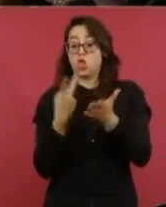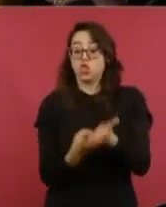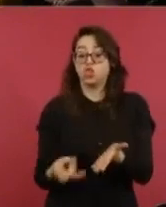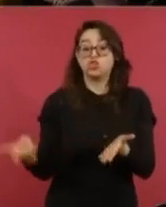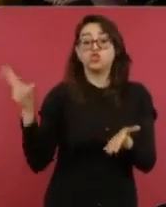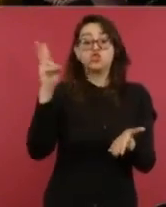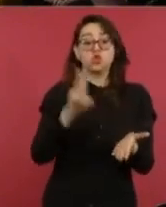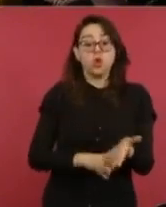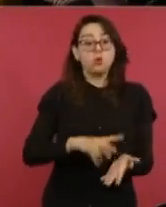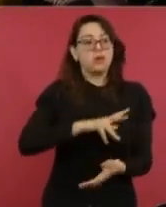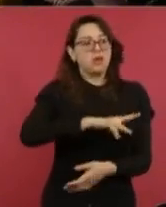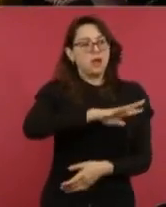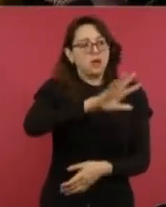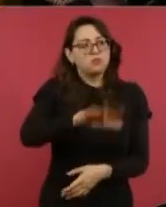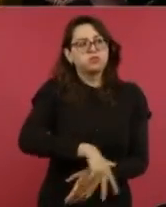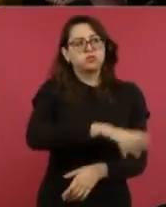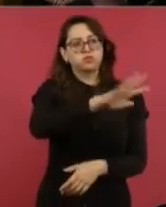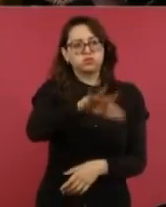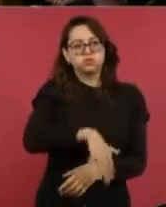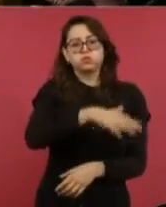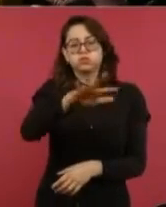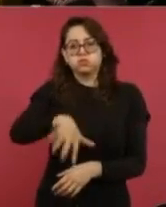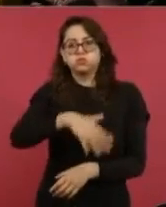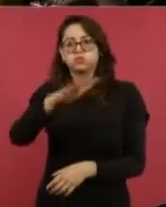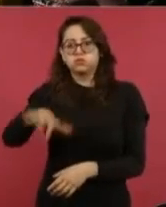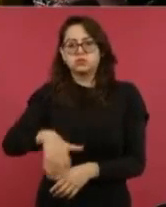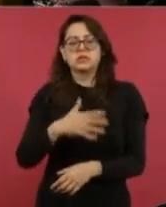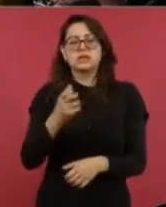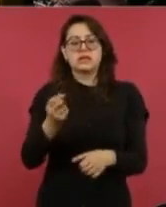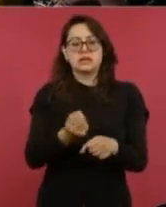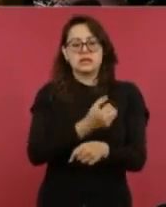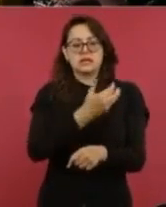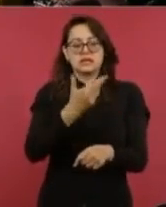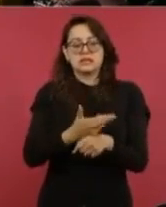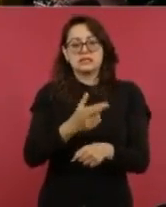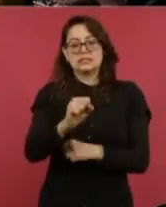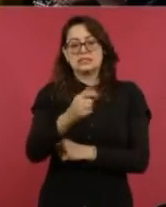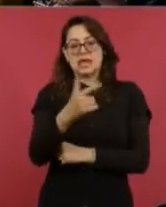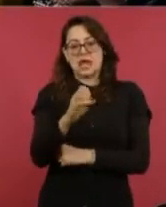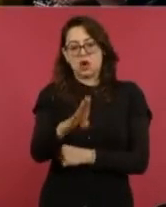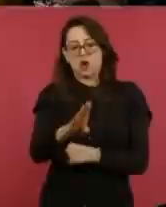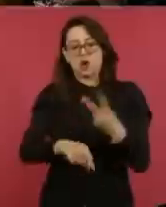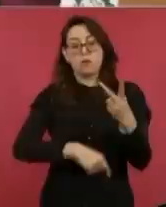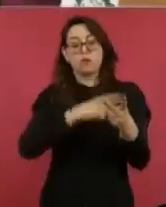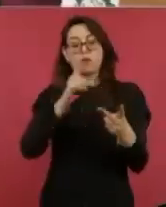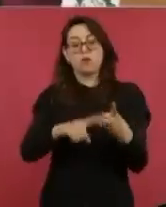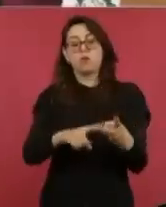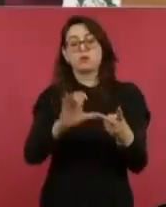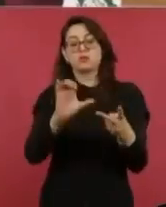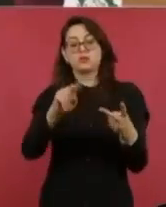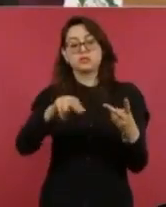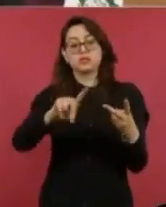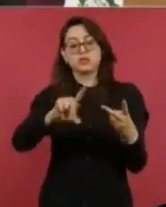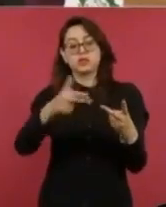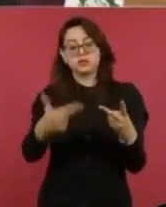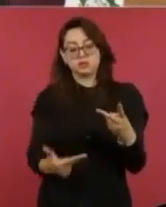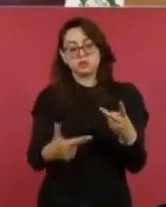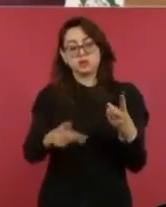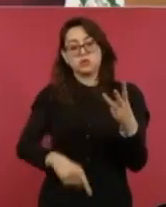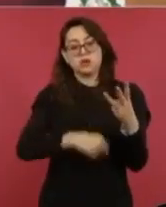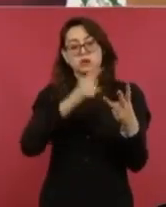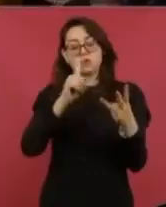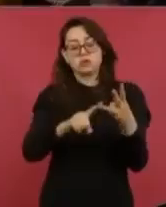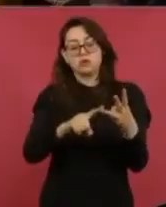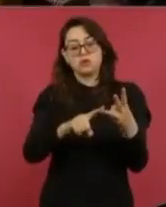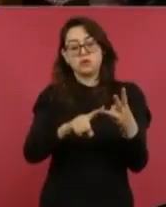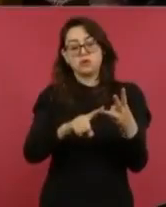de la Secretaría de Gobernación, de las Comisiones Nacionales y Locales de Derechos Humanos, de la